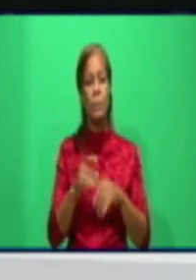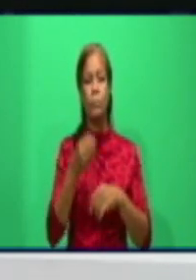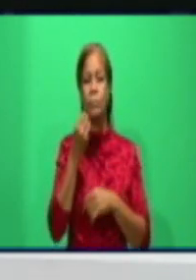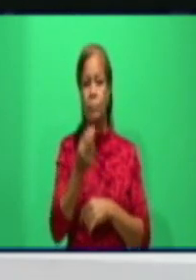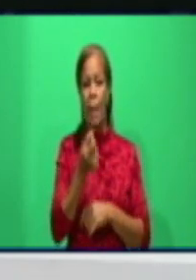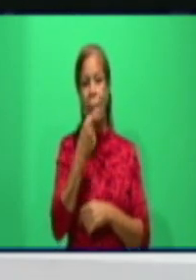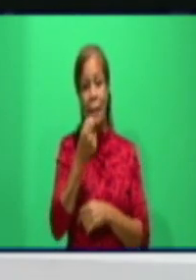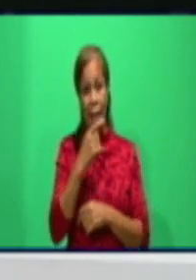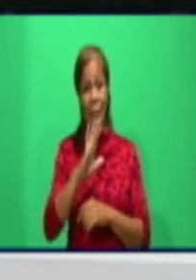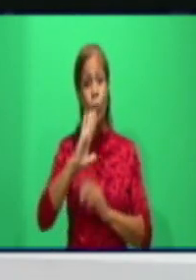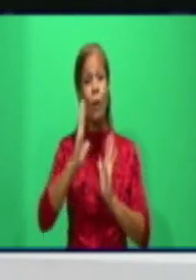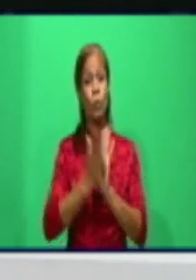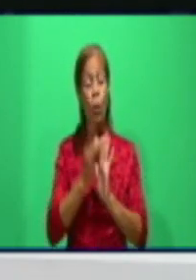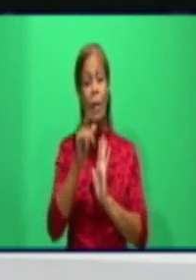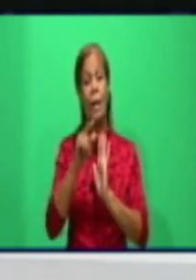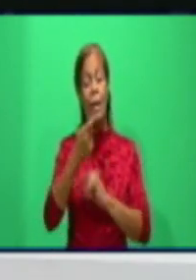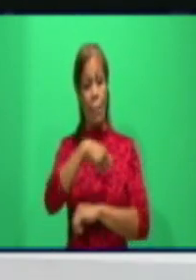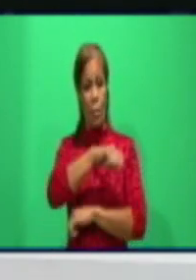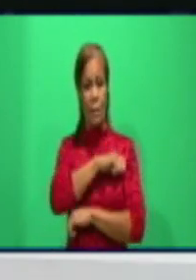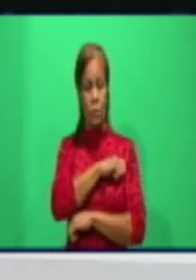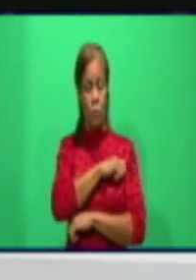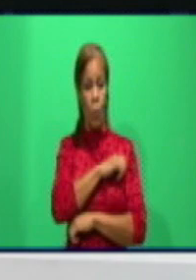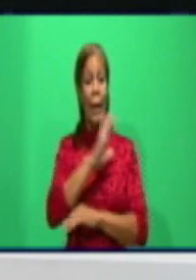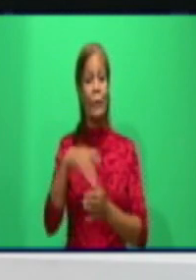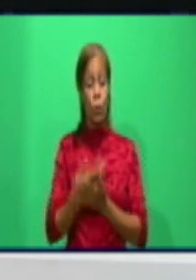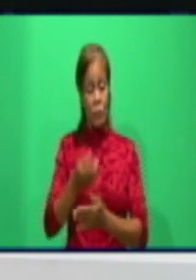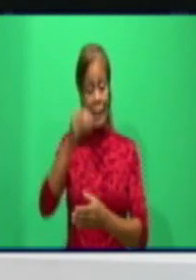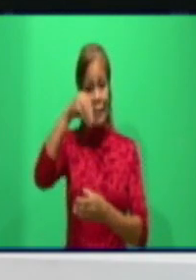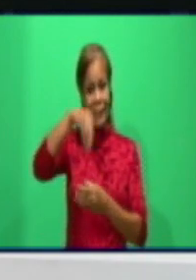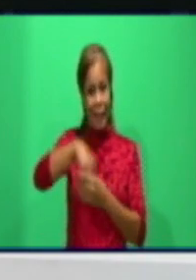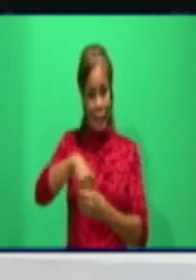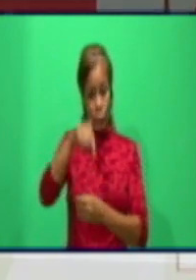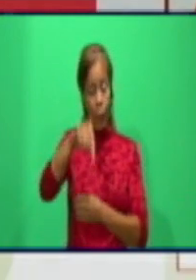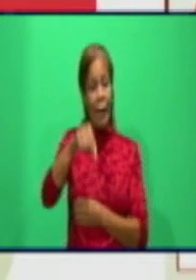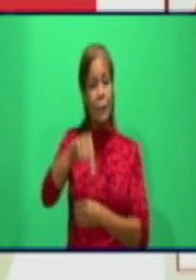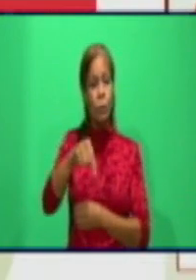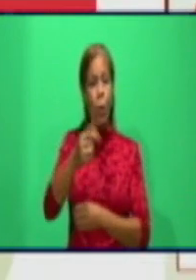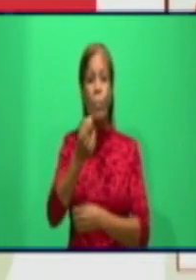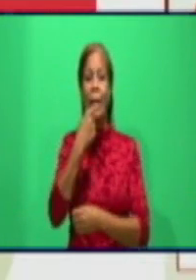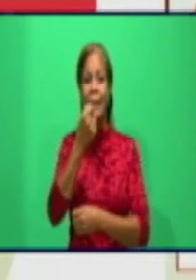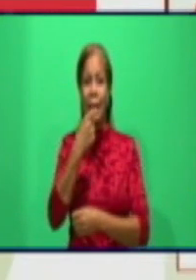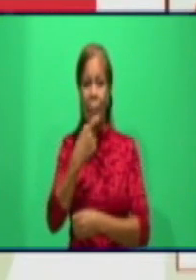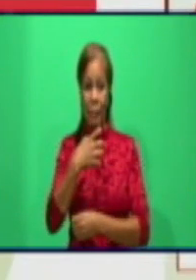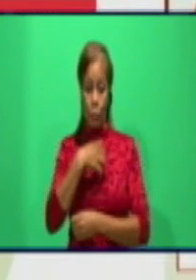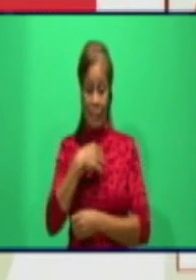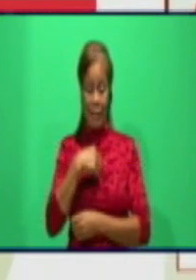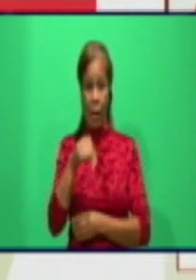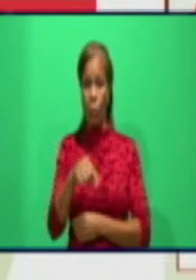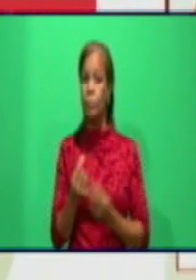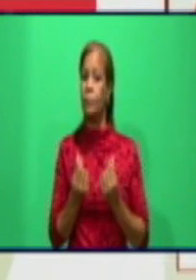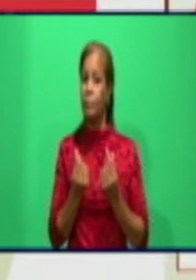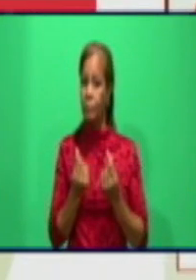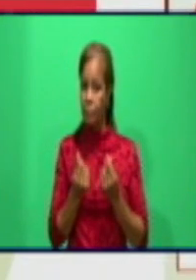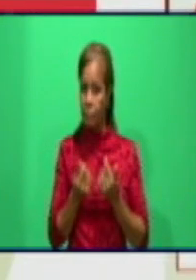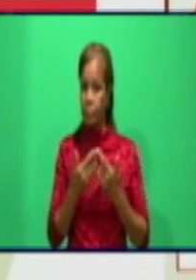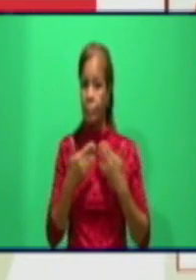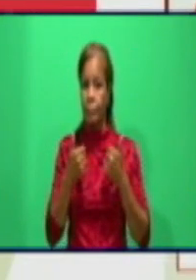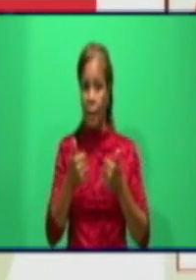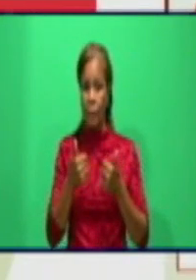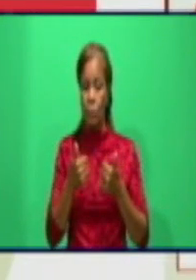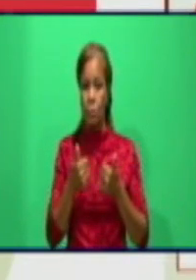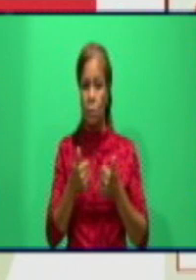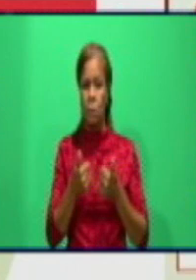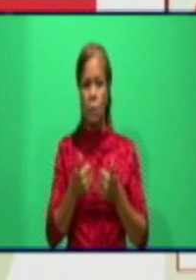podemos encontrar que dentro de estos medicamentos que tienen un alto valor en esta etapa en que nos hemos encontrado está la